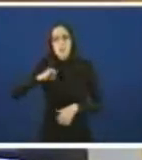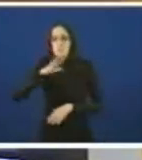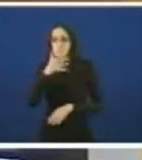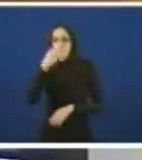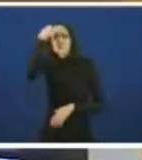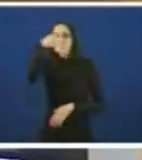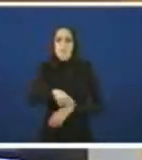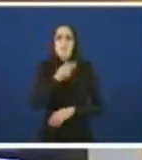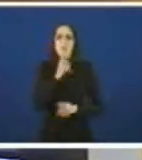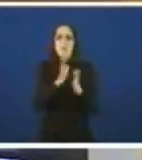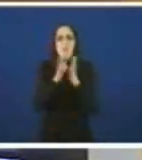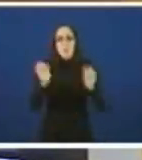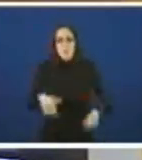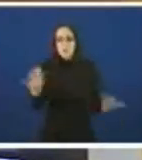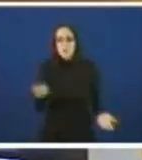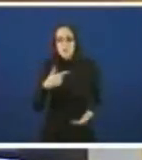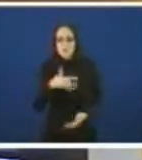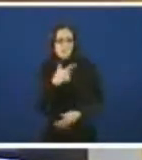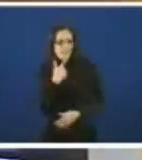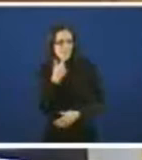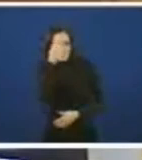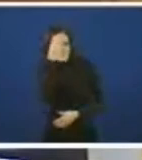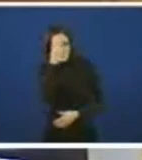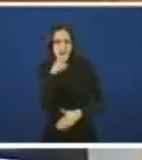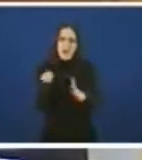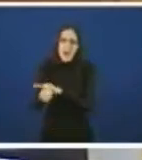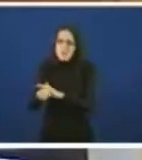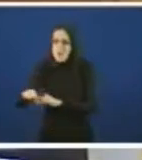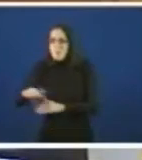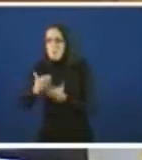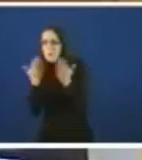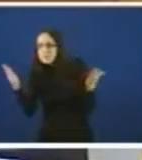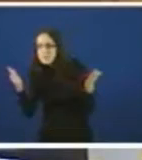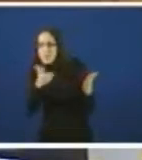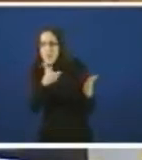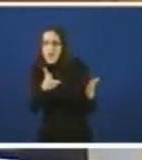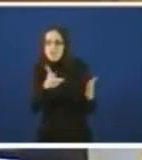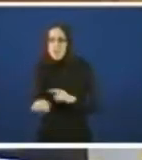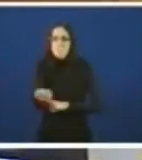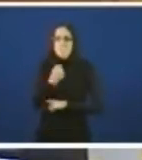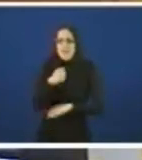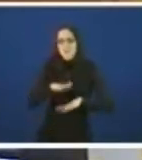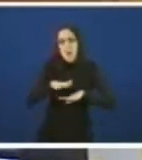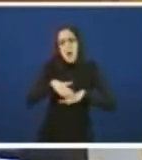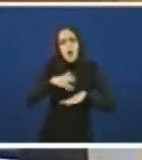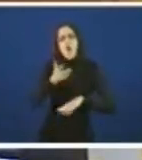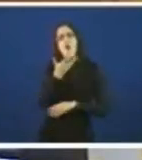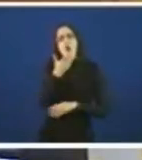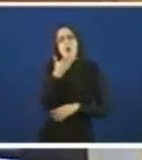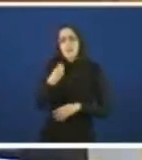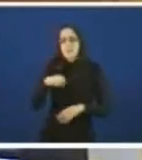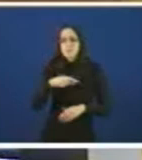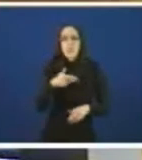vostede como consellera que teña máis dereito o xerente de pobisa a conhecer as condicións do convenio que o Parlamento galego, que a